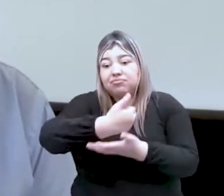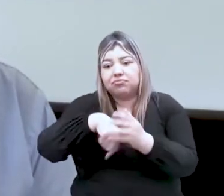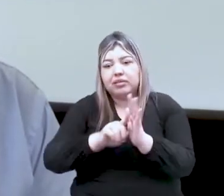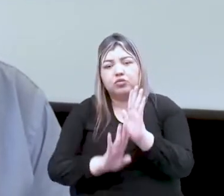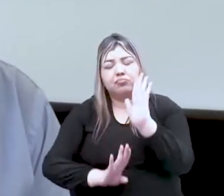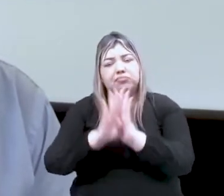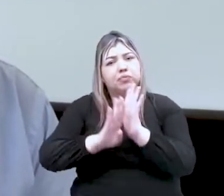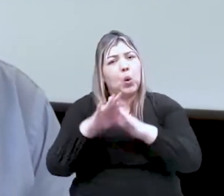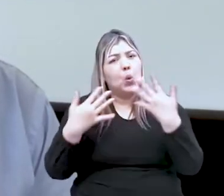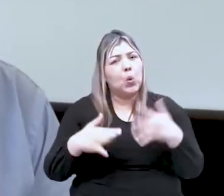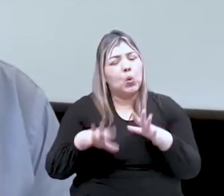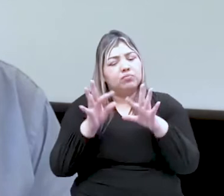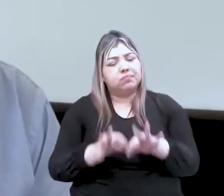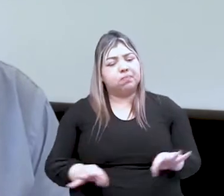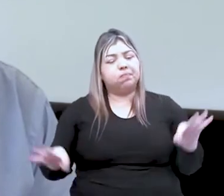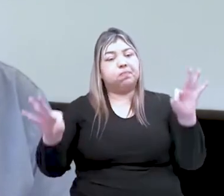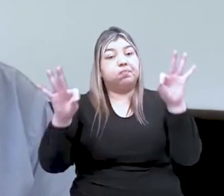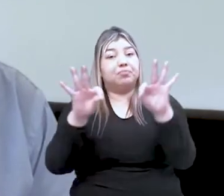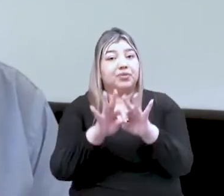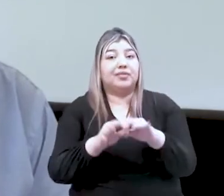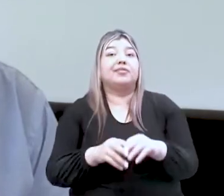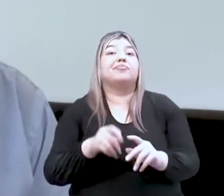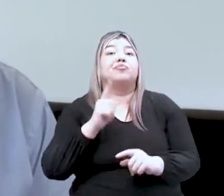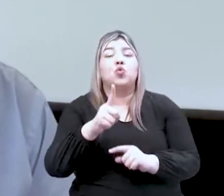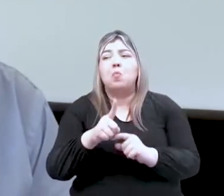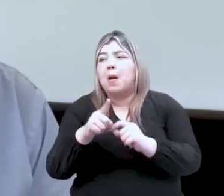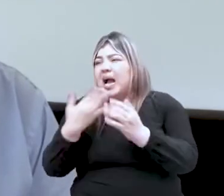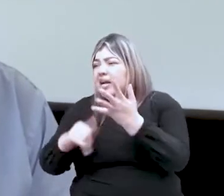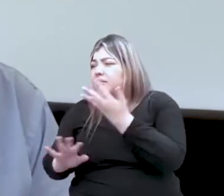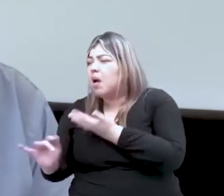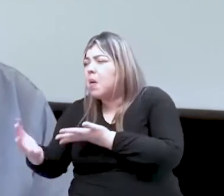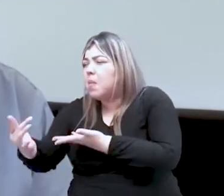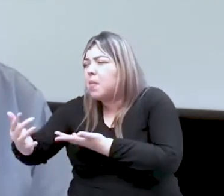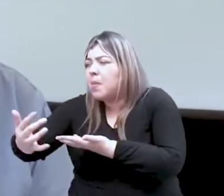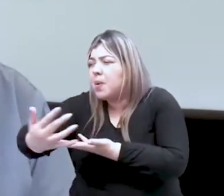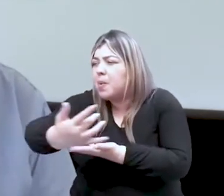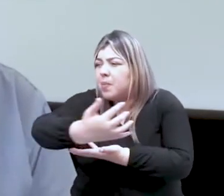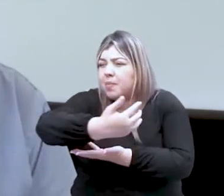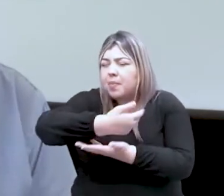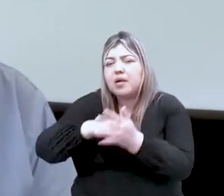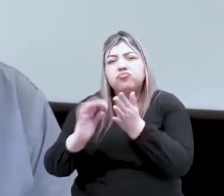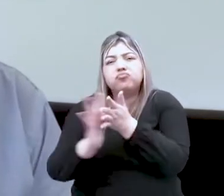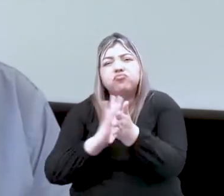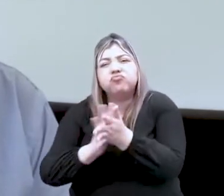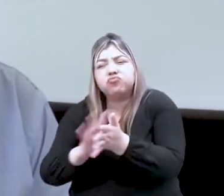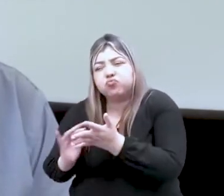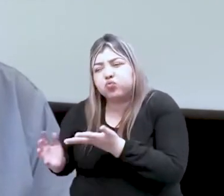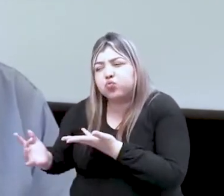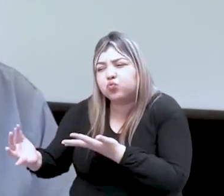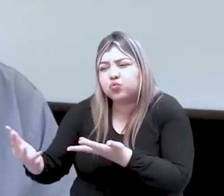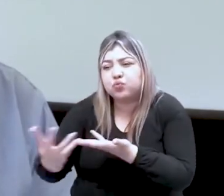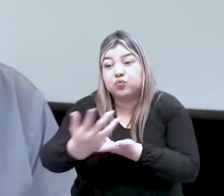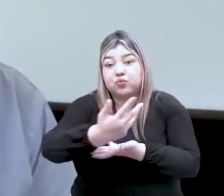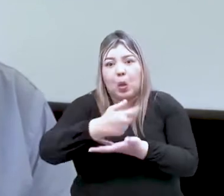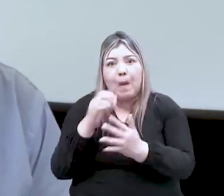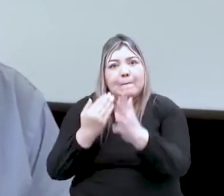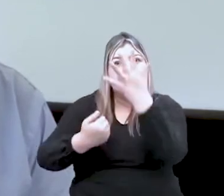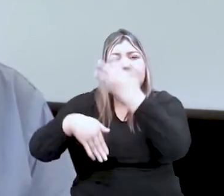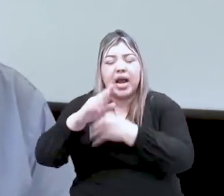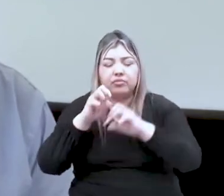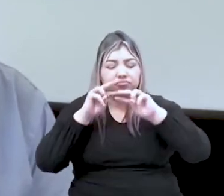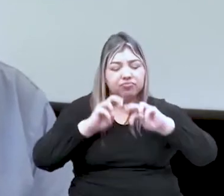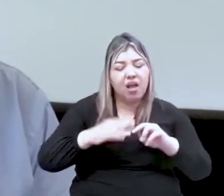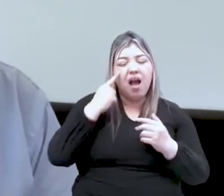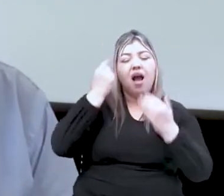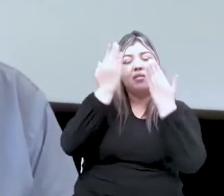importancia, porque cuantos más datos y cuantos más puntos de información tengamos, podamos procesar y